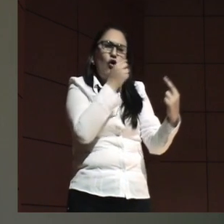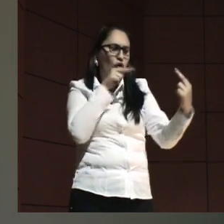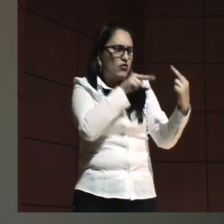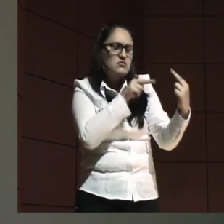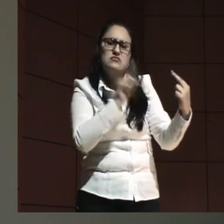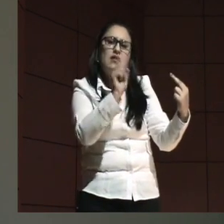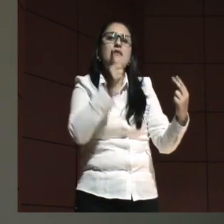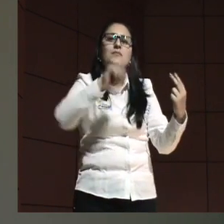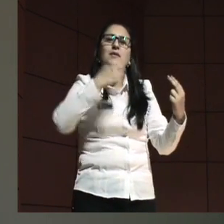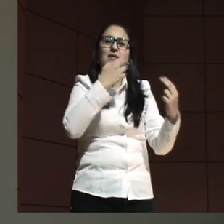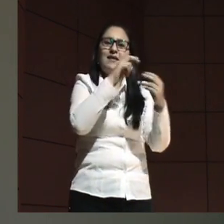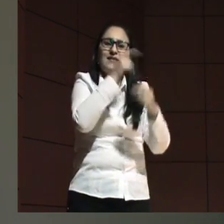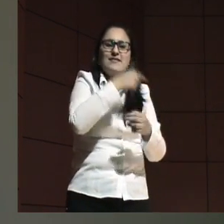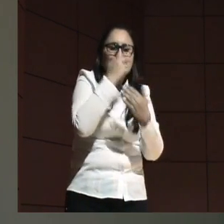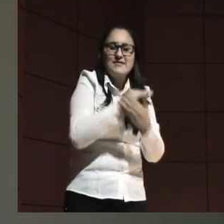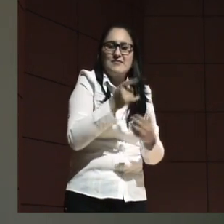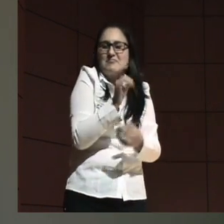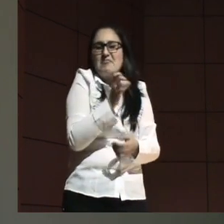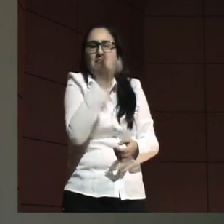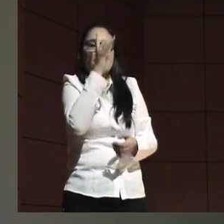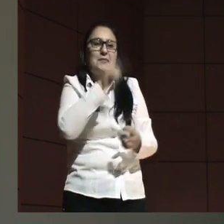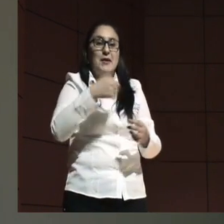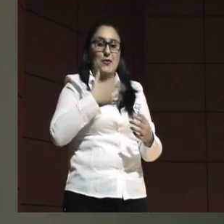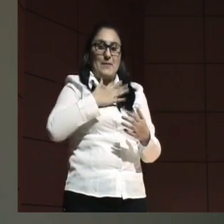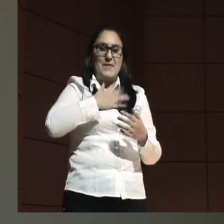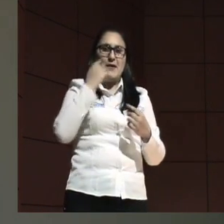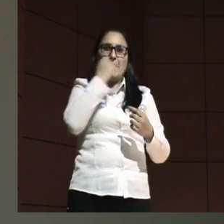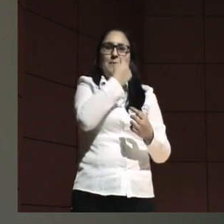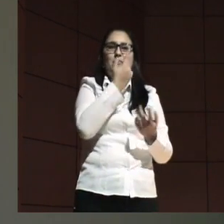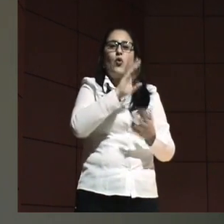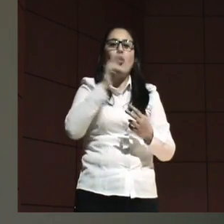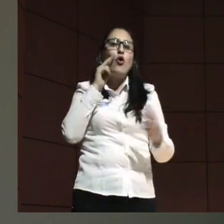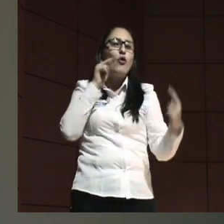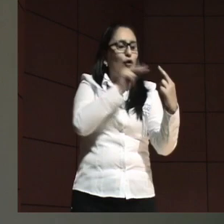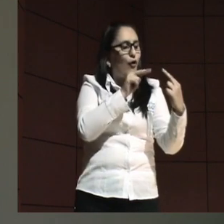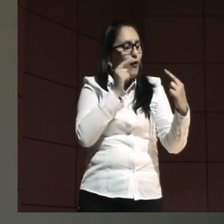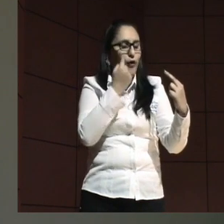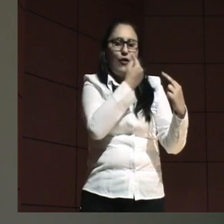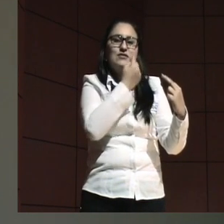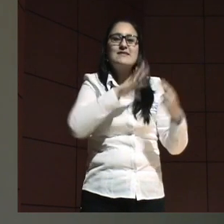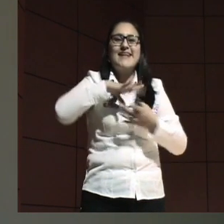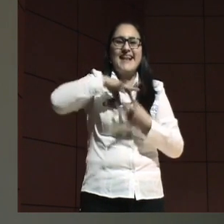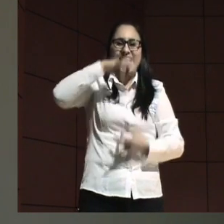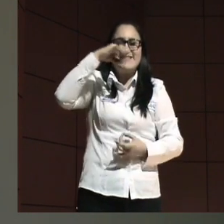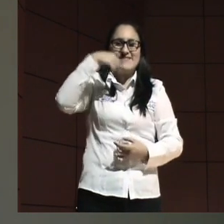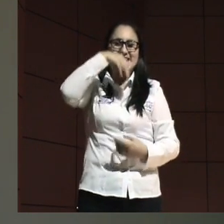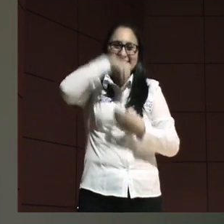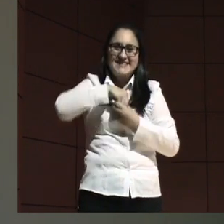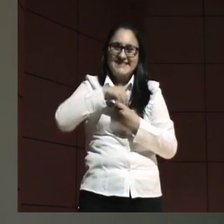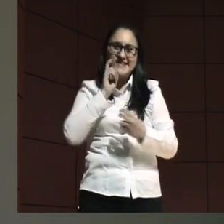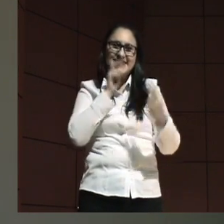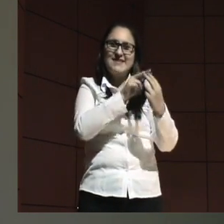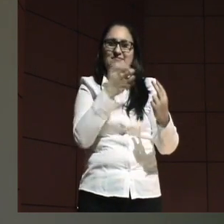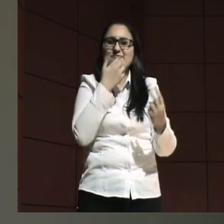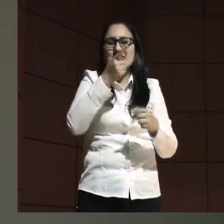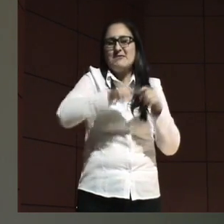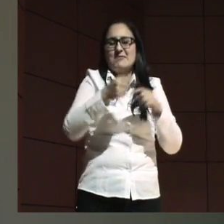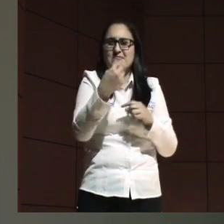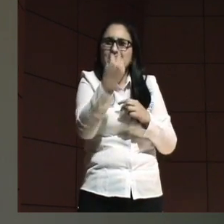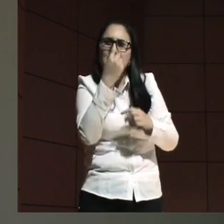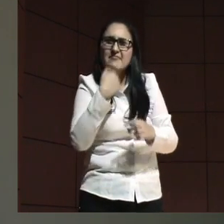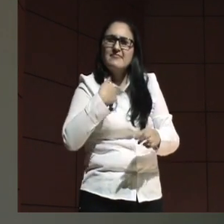que como los míos tienen algún defecto sino en los ojos del alma porque usted sabe que el computador no le habla salvo que usted le dé instrucciones